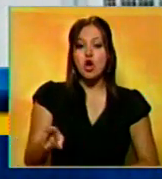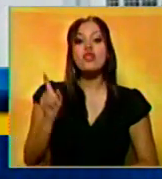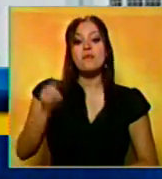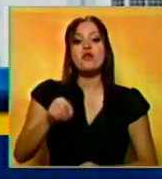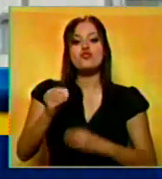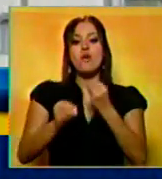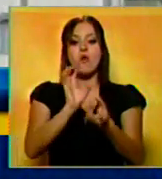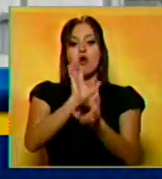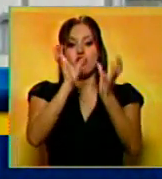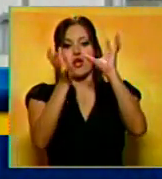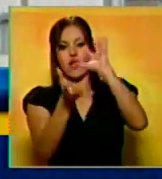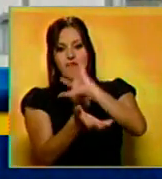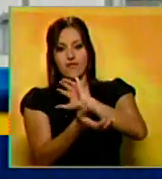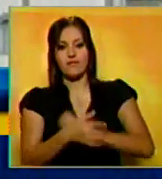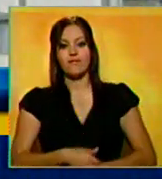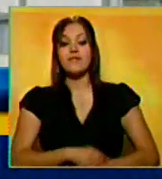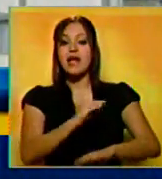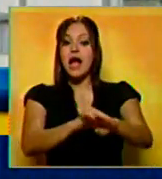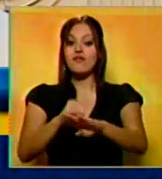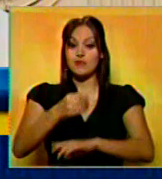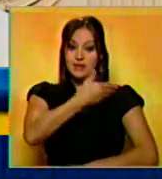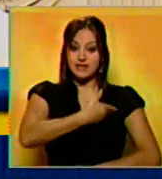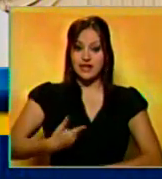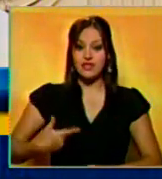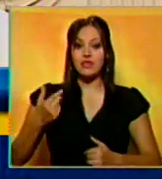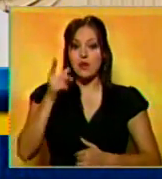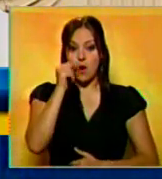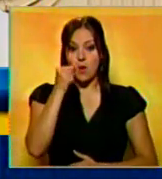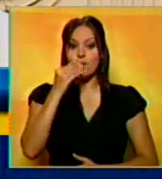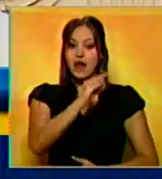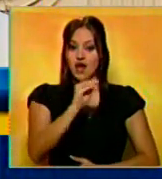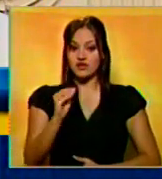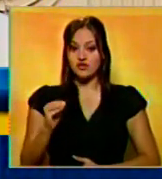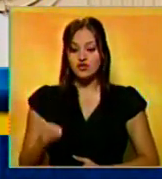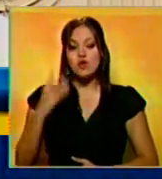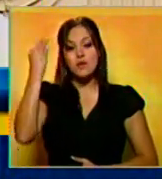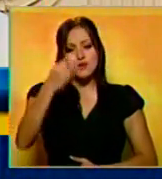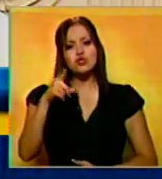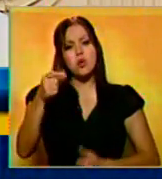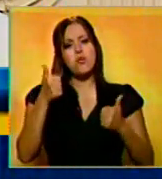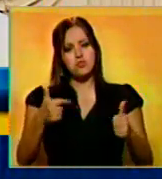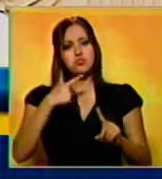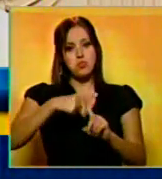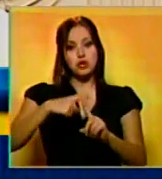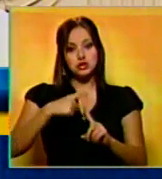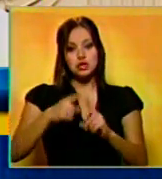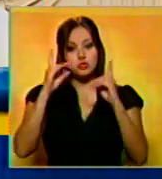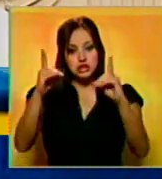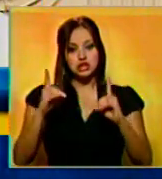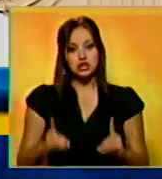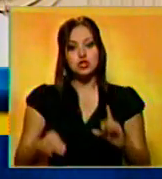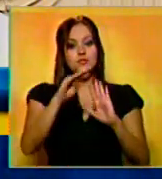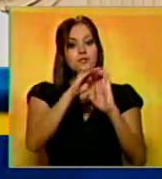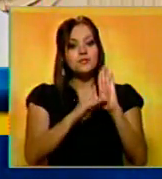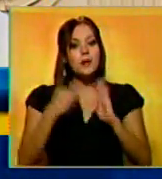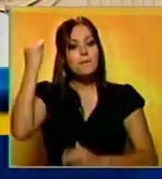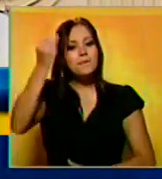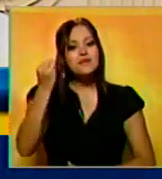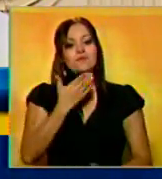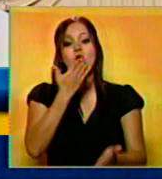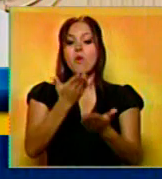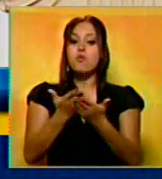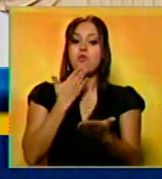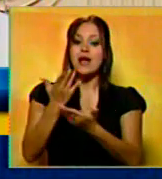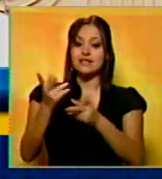geográfica. El presidente de la Cámara Inmobiliaria de Venezuela, Aquiles Martínez Pietri, calificó como positiva la resolución, pues a su juicio propone una